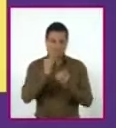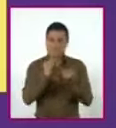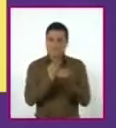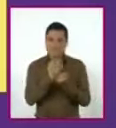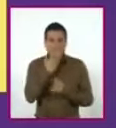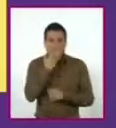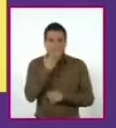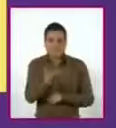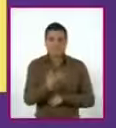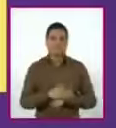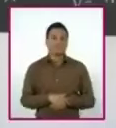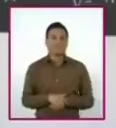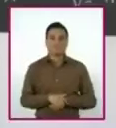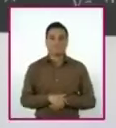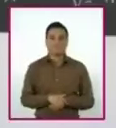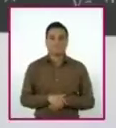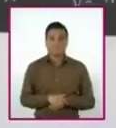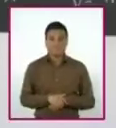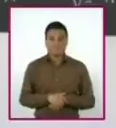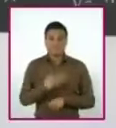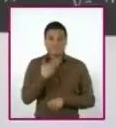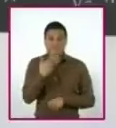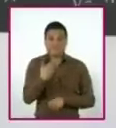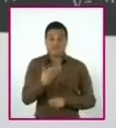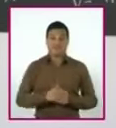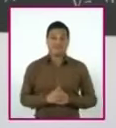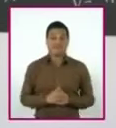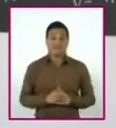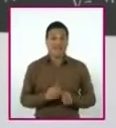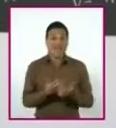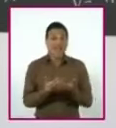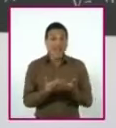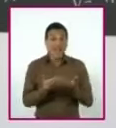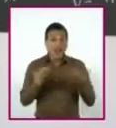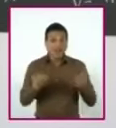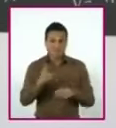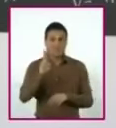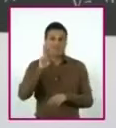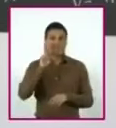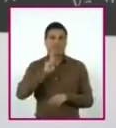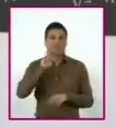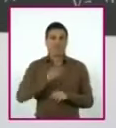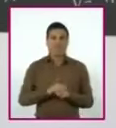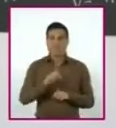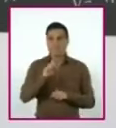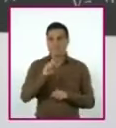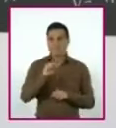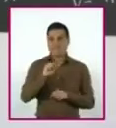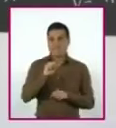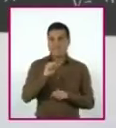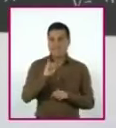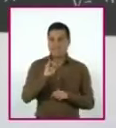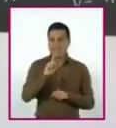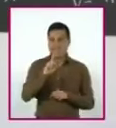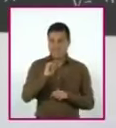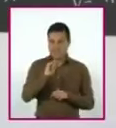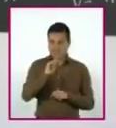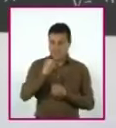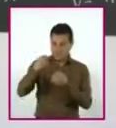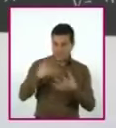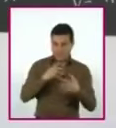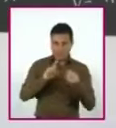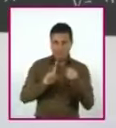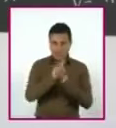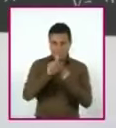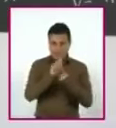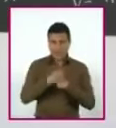original. Bien, ahora tendremos un problema que me mandó Danielito en el que me dice que en la